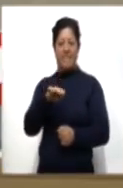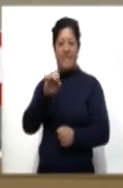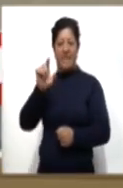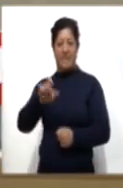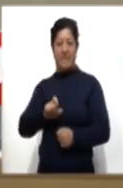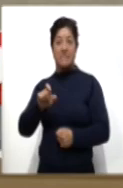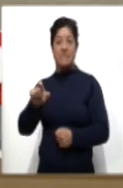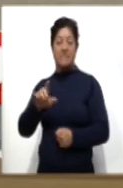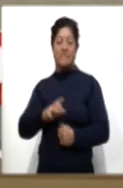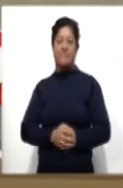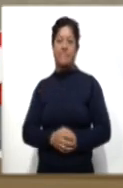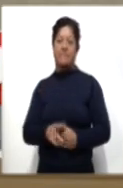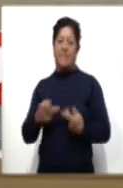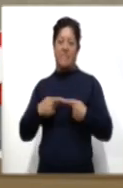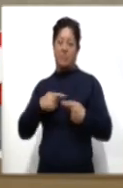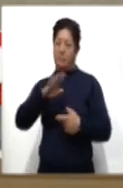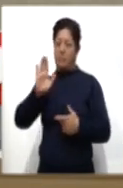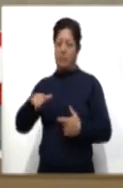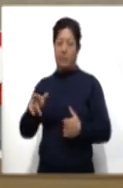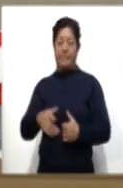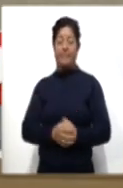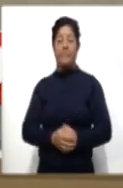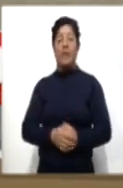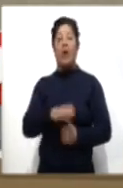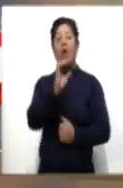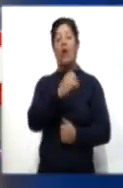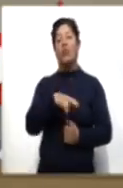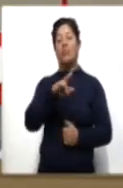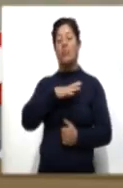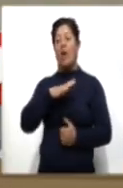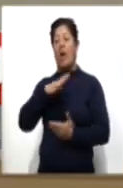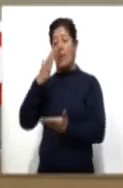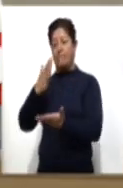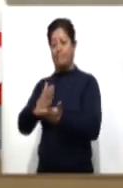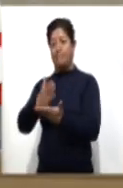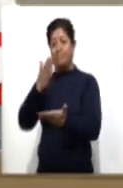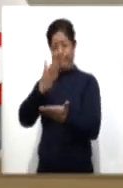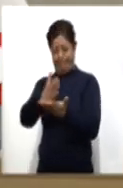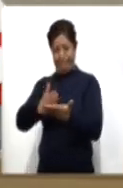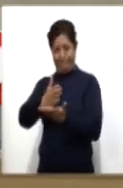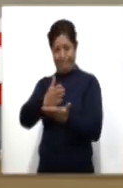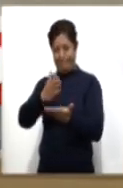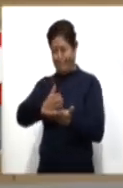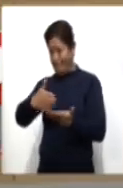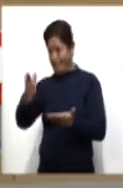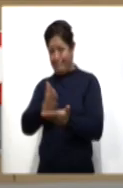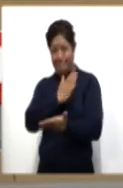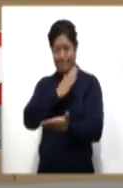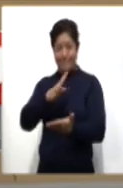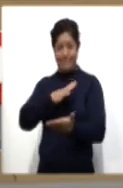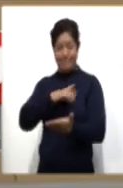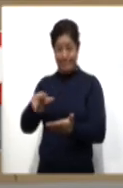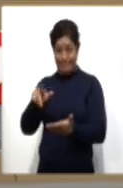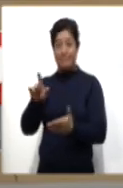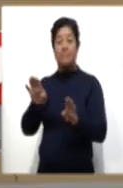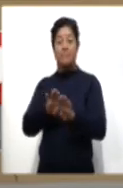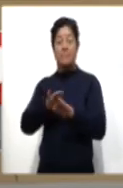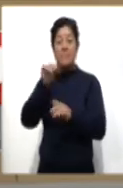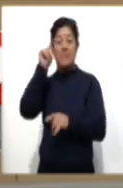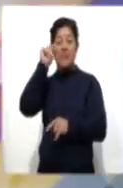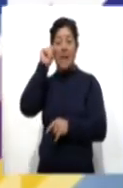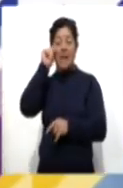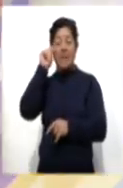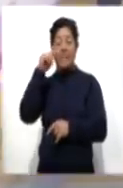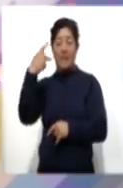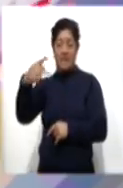En información internacional, fija la ONU como línea roja el trato que reserven los talibanes a las mujeres.